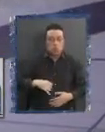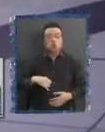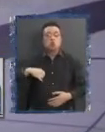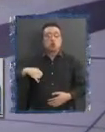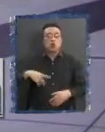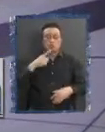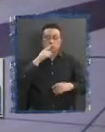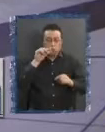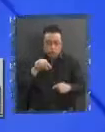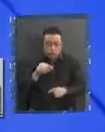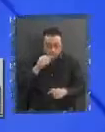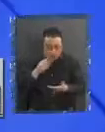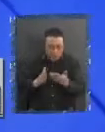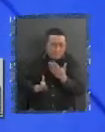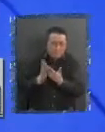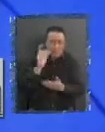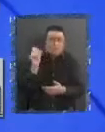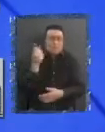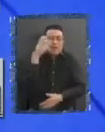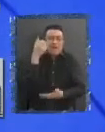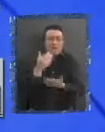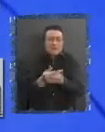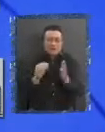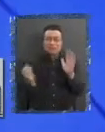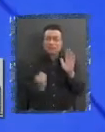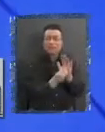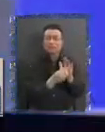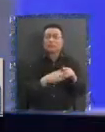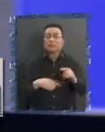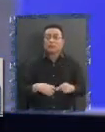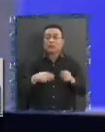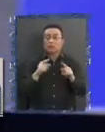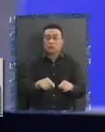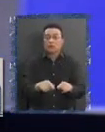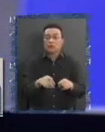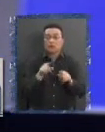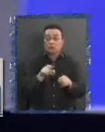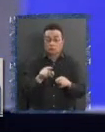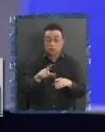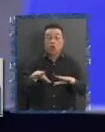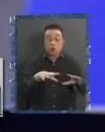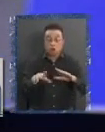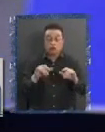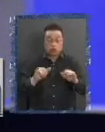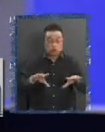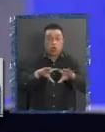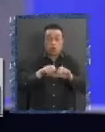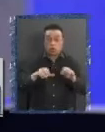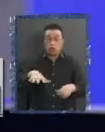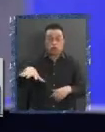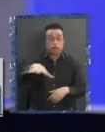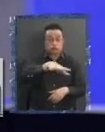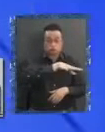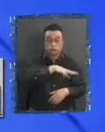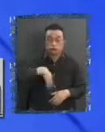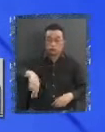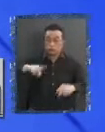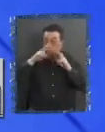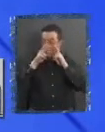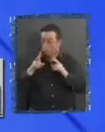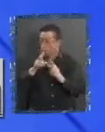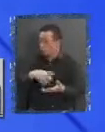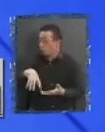recién estamos haciendo eso. Entonces, ¿qué pasa? Yo creo que es una cosa que es un consenso de la necesidad de reconocimiento Un